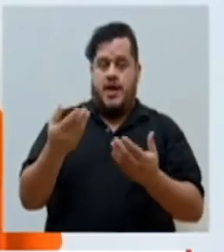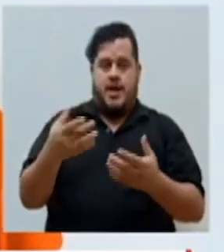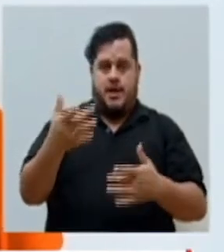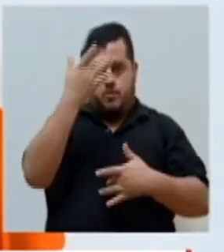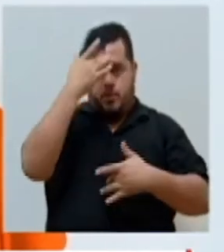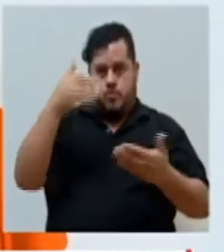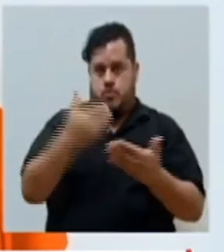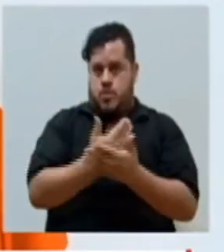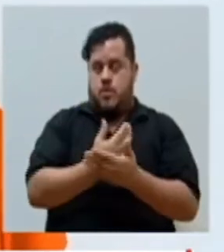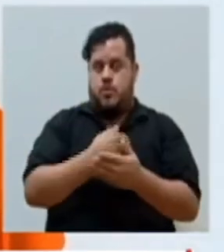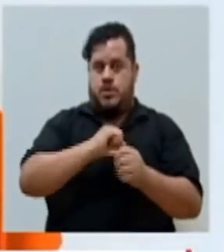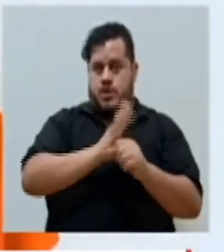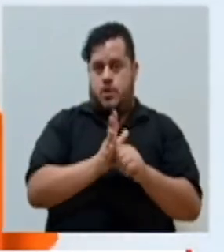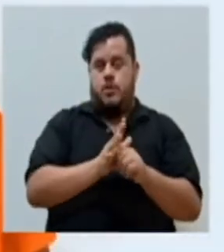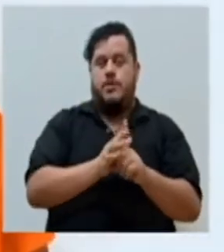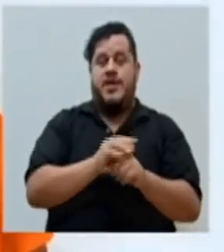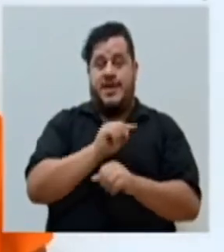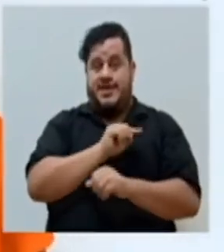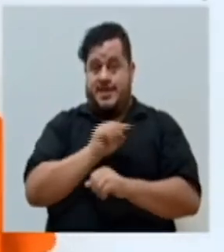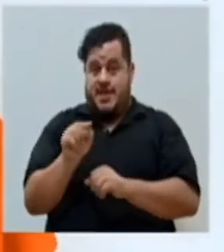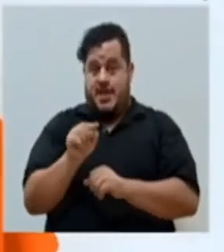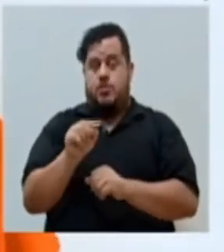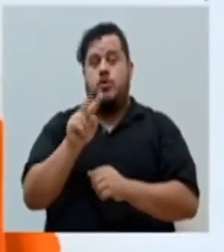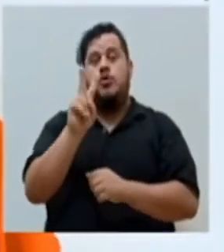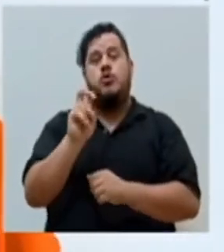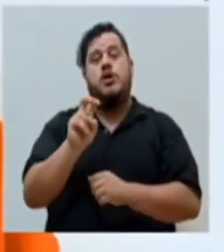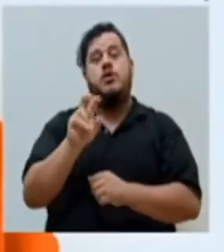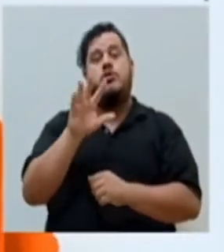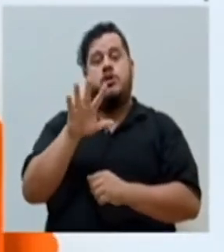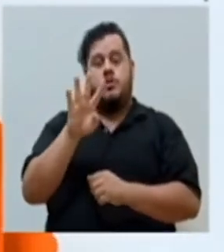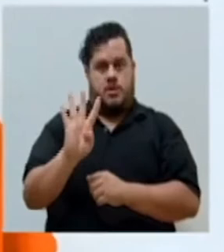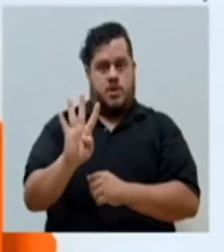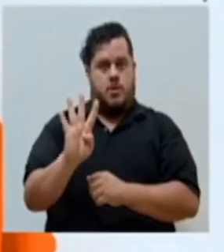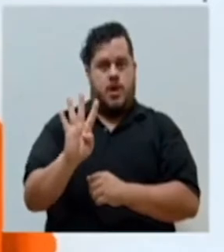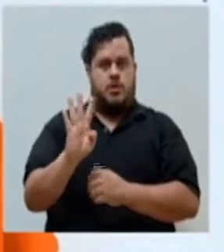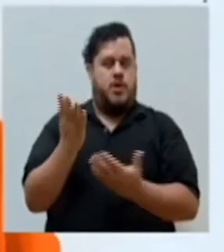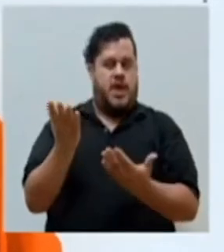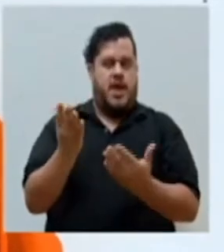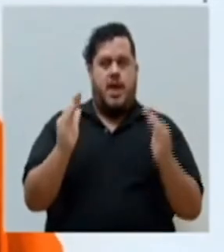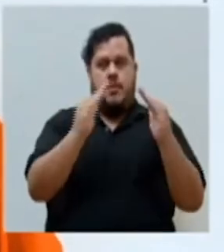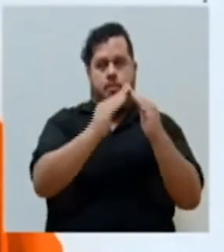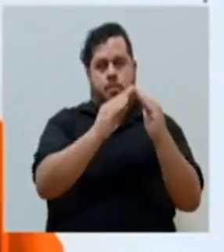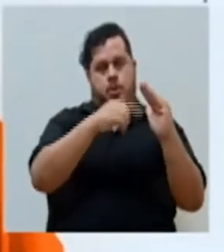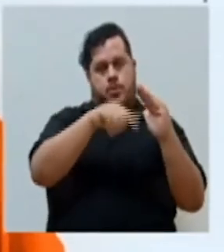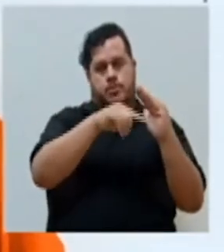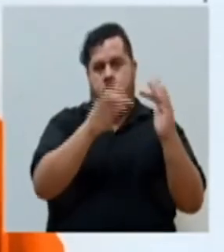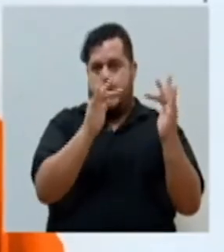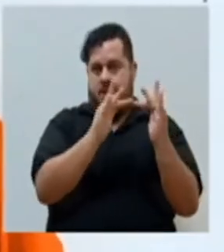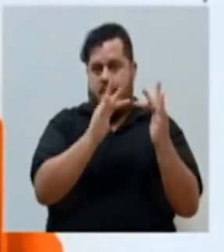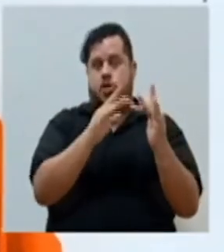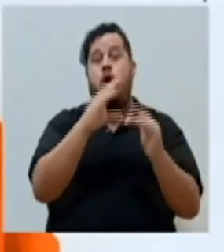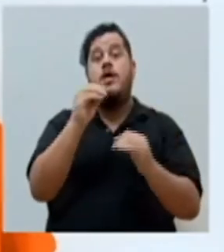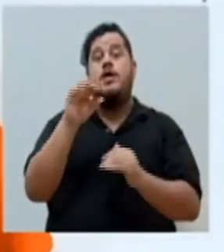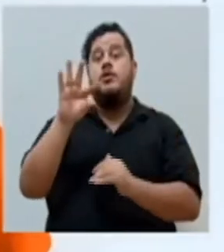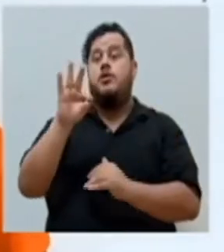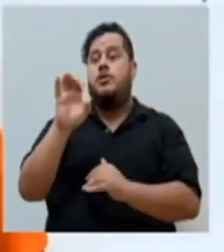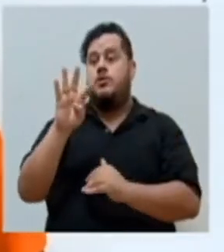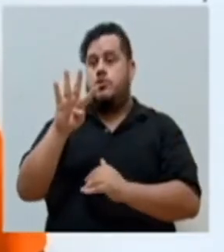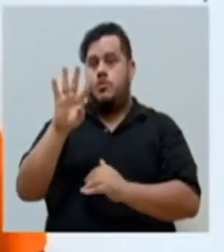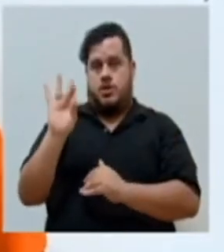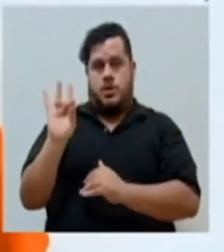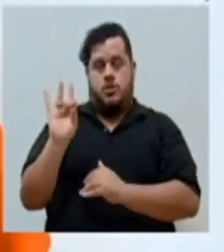-19, de los cuales 254 son por nexo epidemiológico y 948